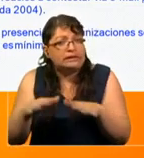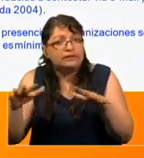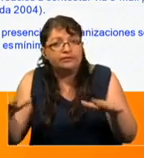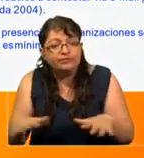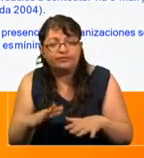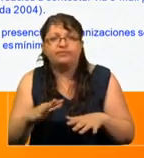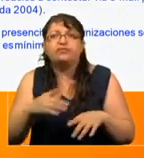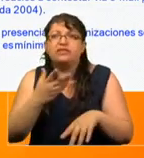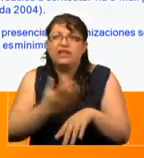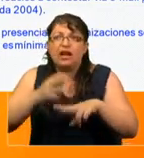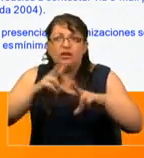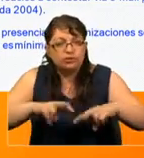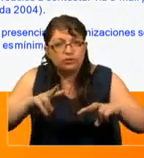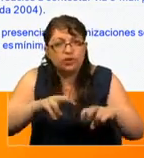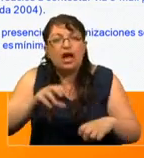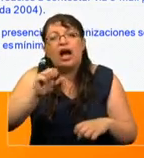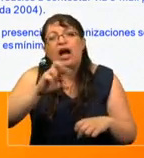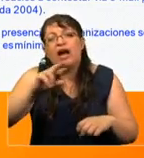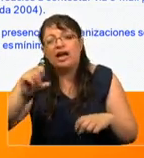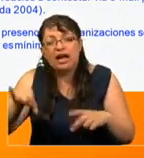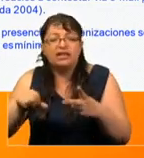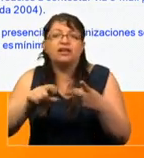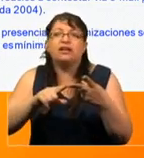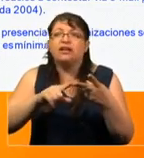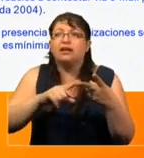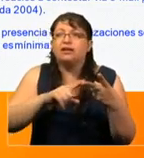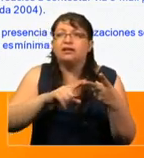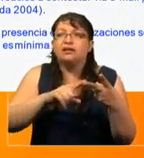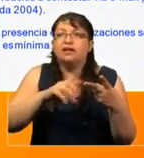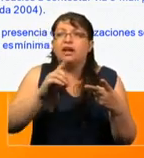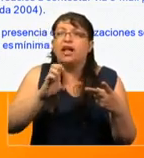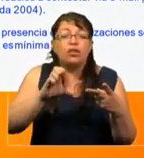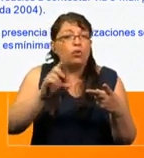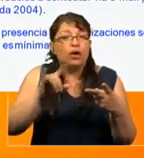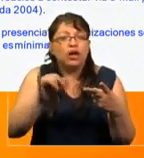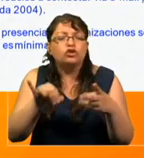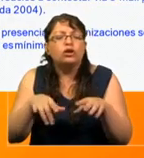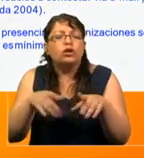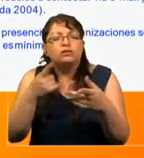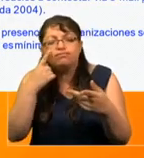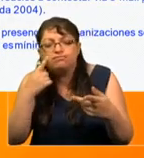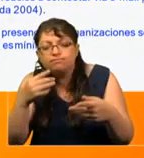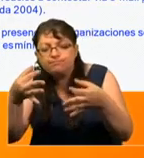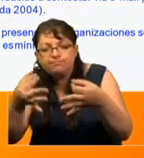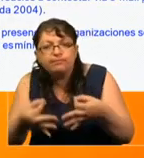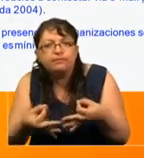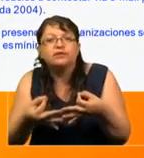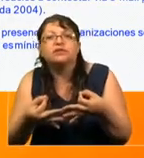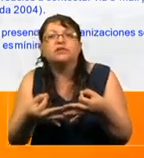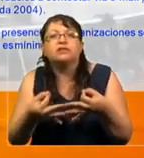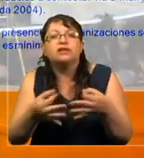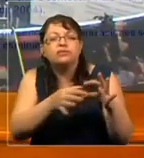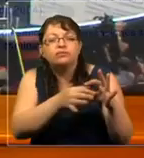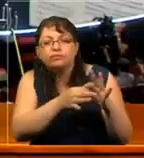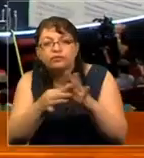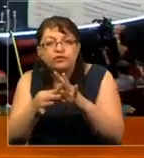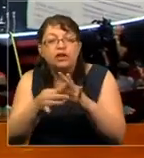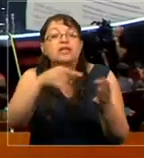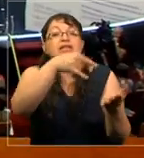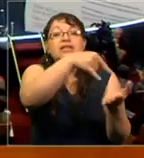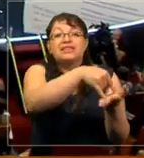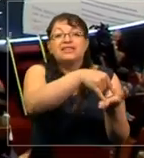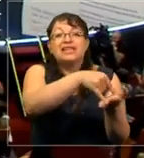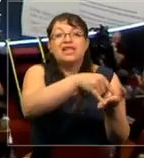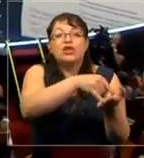estudio de Eduardo Araya y de Diego Barría que analiza el resultado de los esfuerzos de Senador Virtual